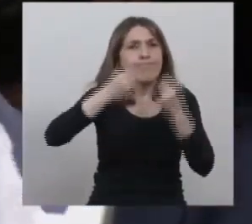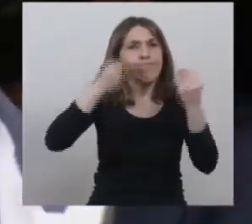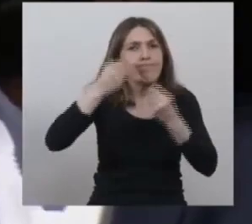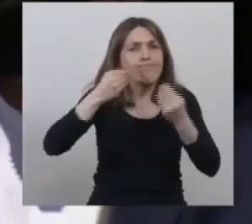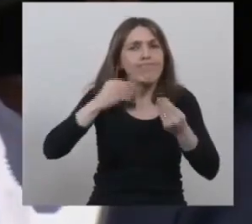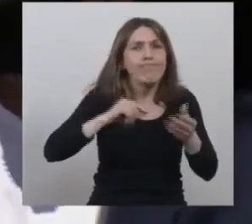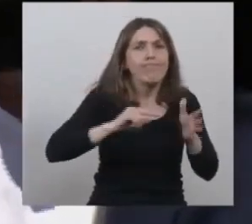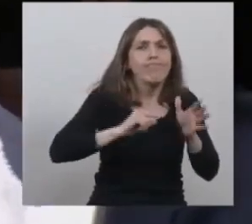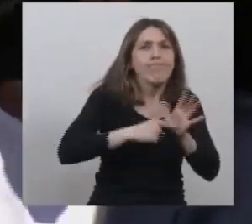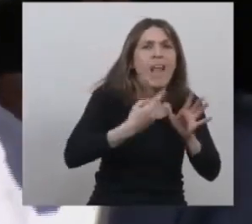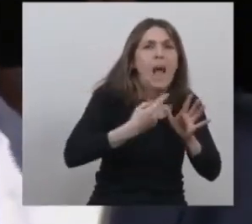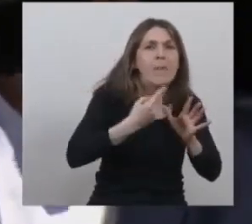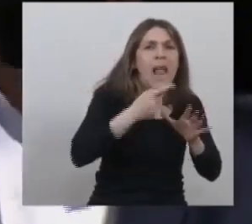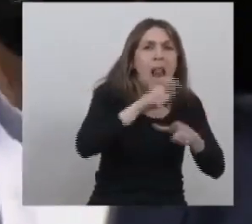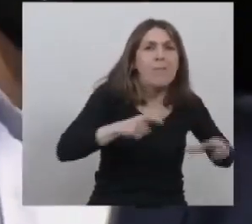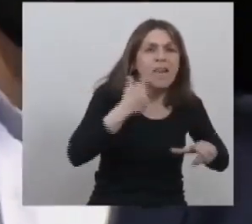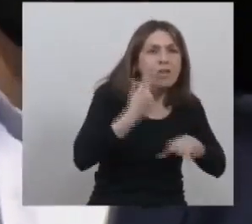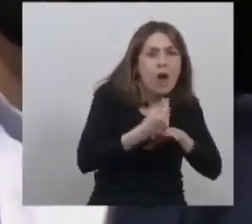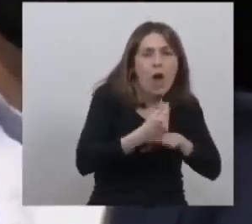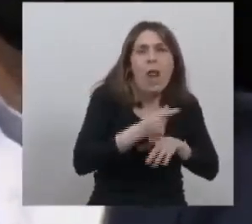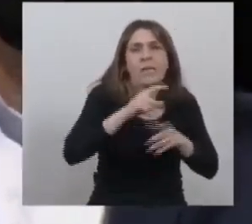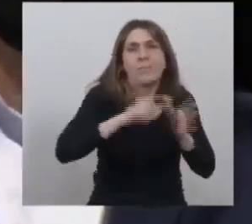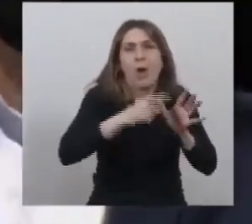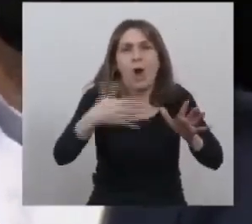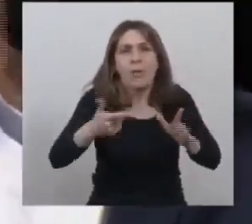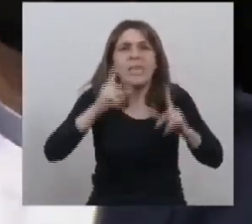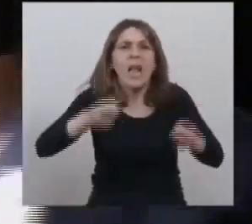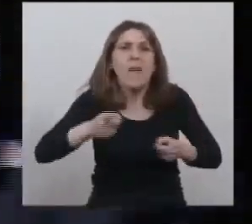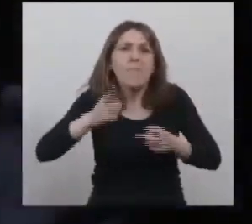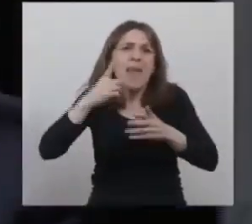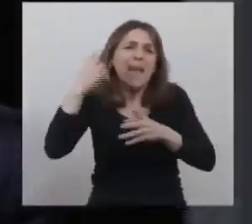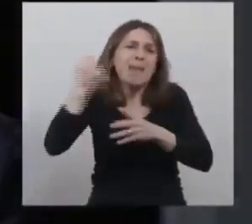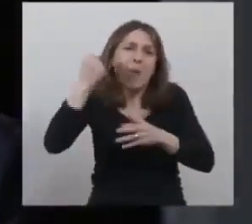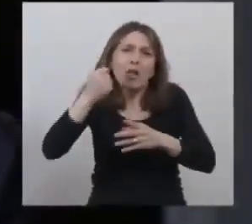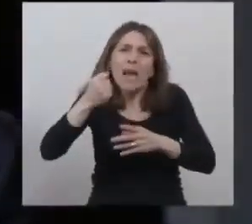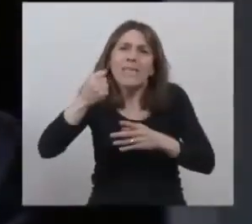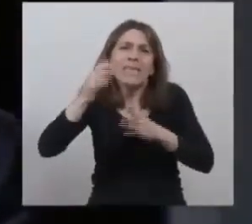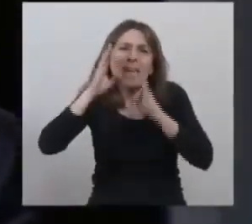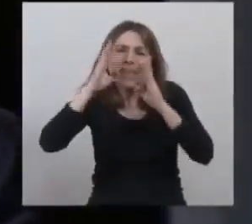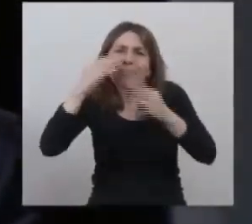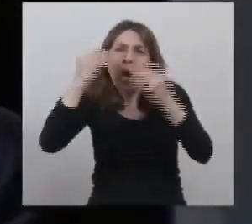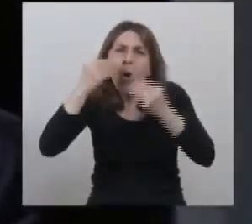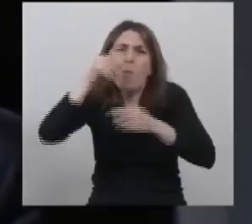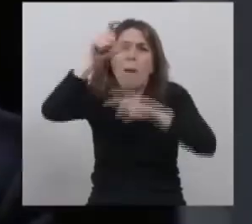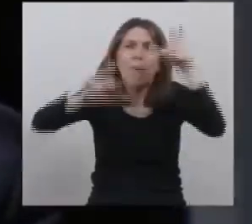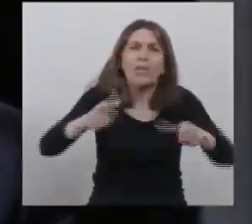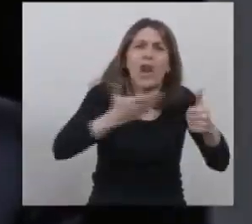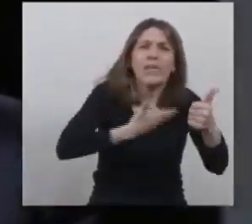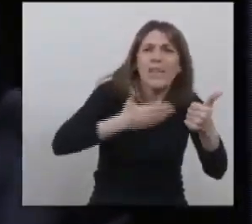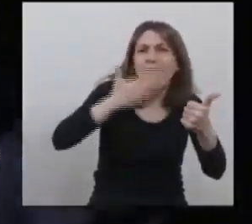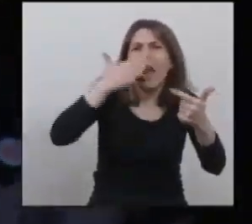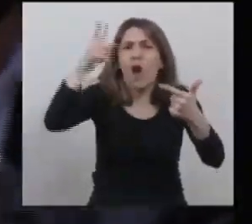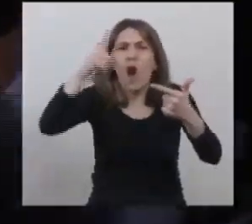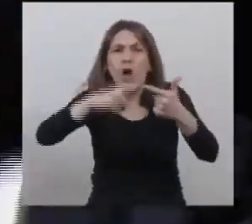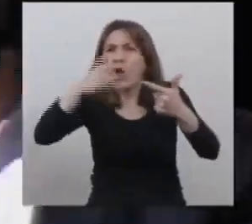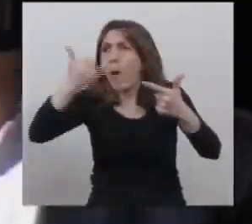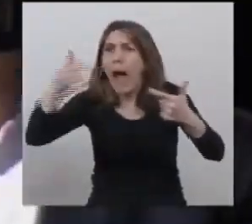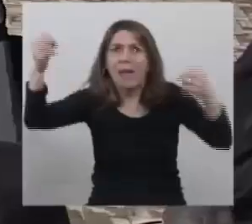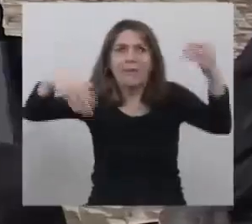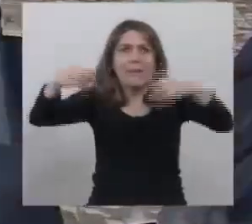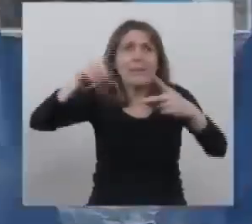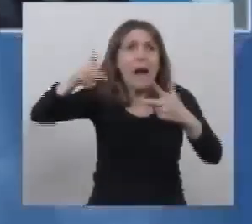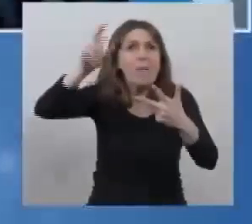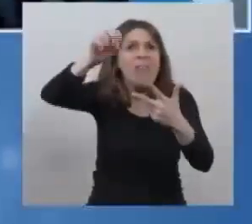porteños y los bonaerenses tanto como los santafesinos como los mendocinos o los cordobeses que hoy estuvieron presentes en este acto o los